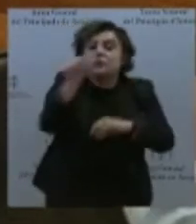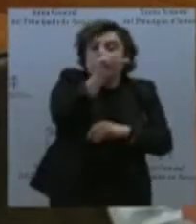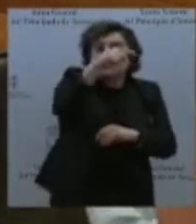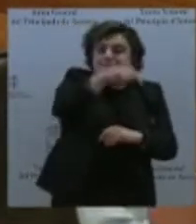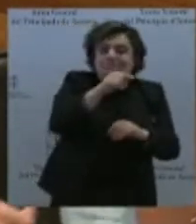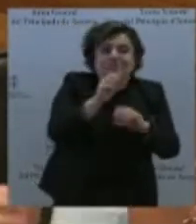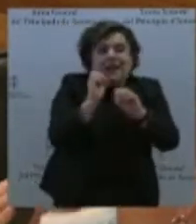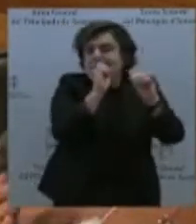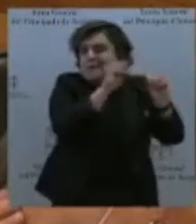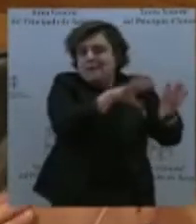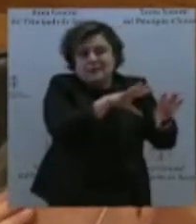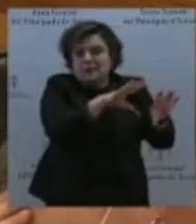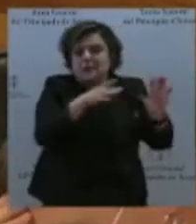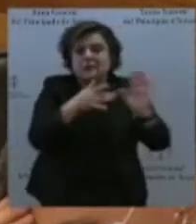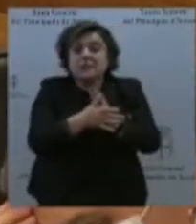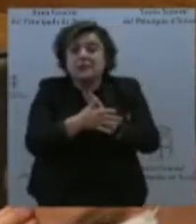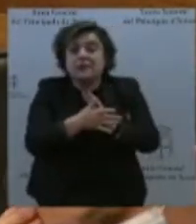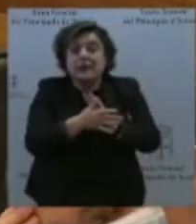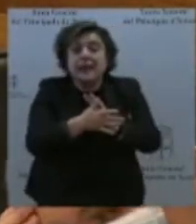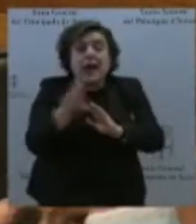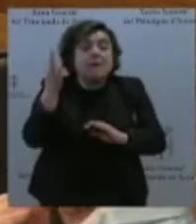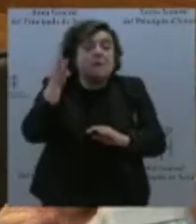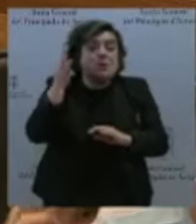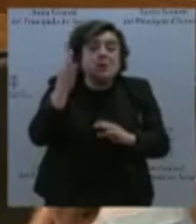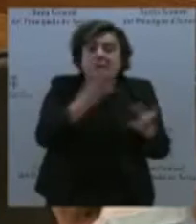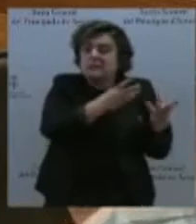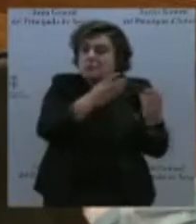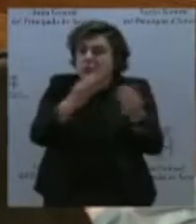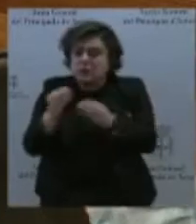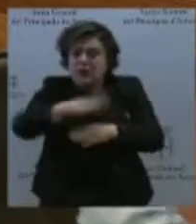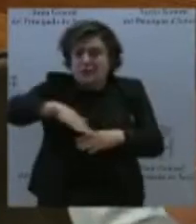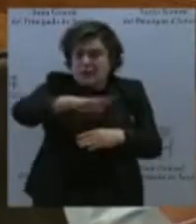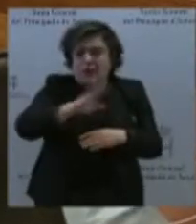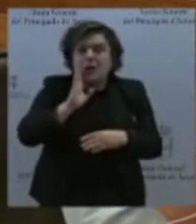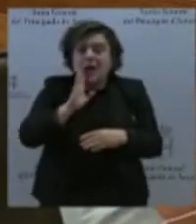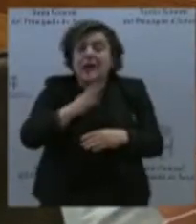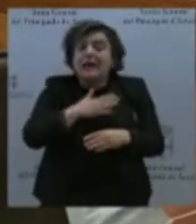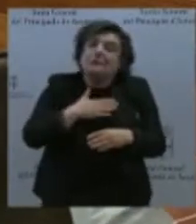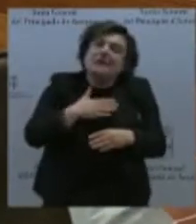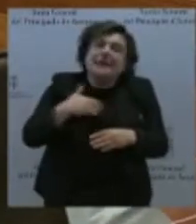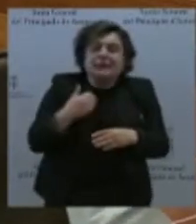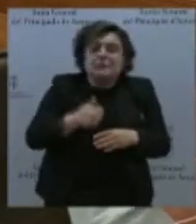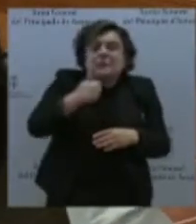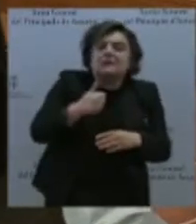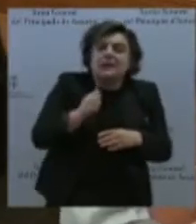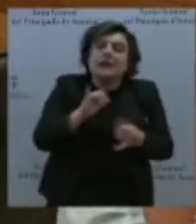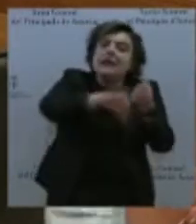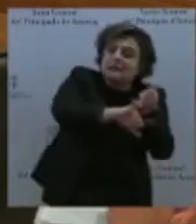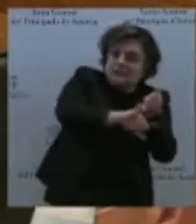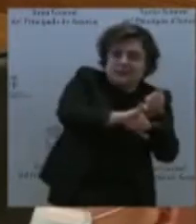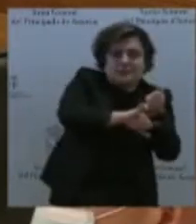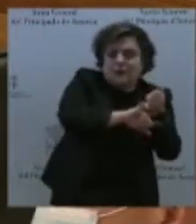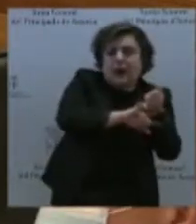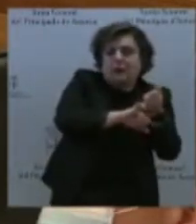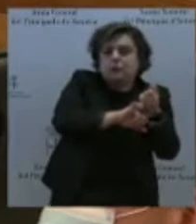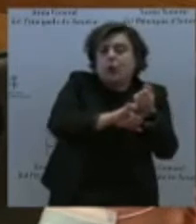Occidente, muchísimas mujeres del Occidente, preferían casarse antes que ir a estudiar. Esto es una cuestión de derechos, señora consejera. No estamos pidiéndole la